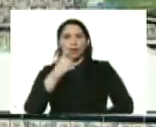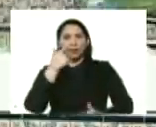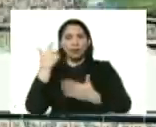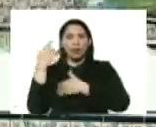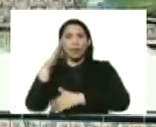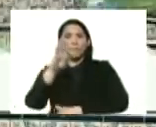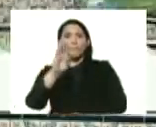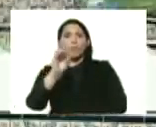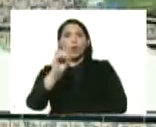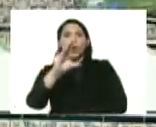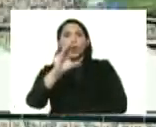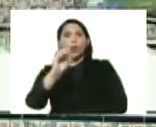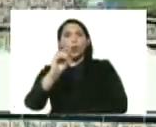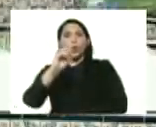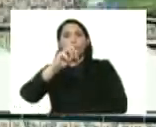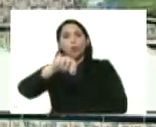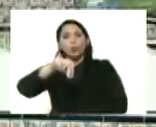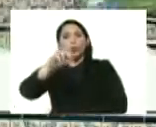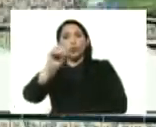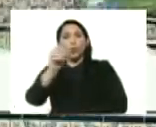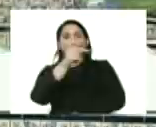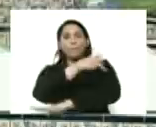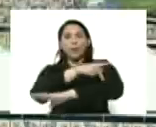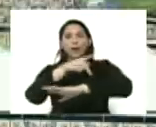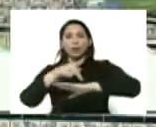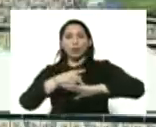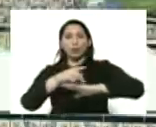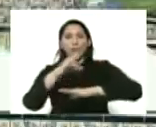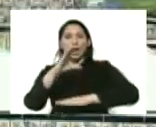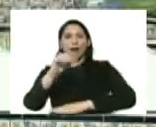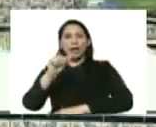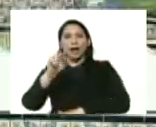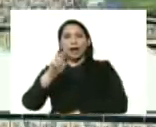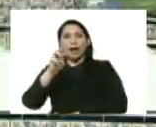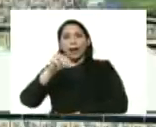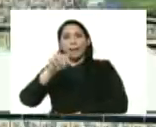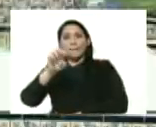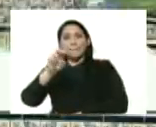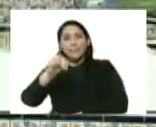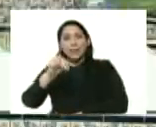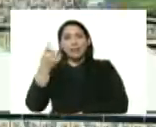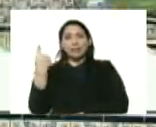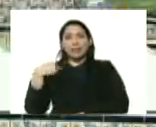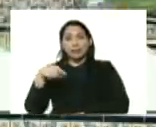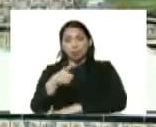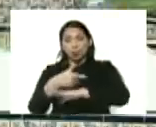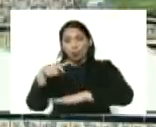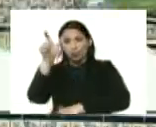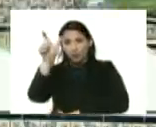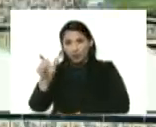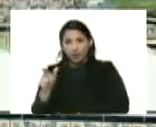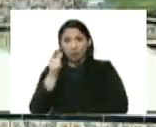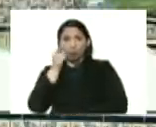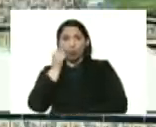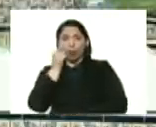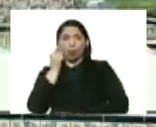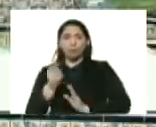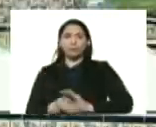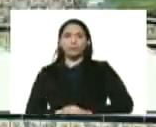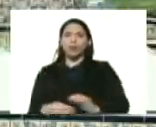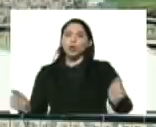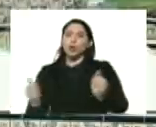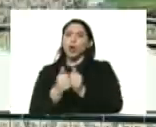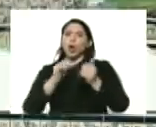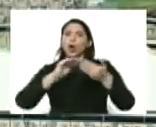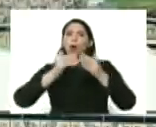Boconó parroquia del Carmen allá tenemos al gobernador Henry Rangel Silva con la